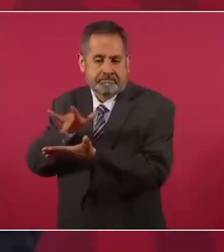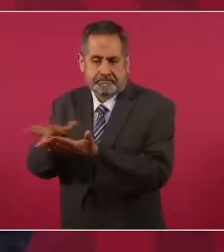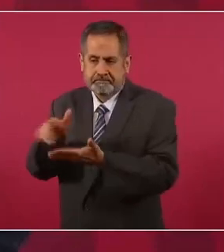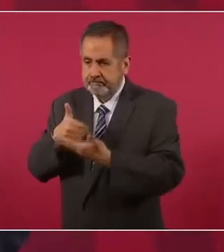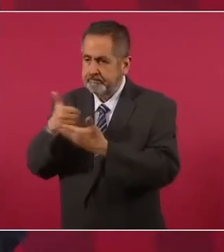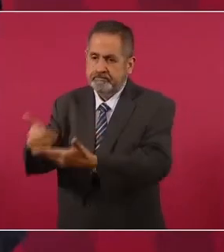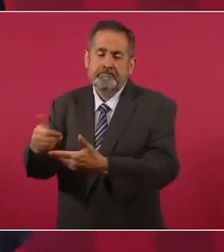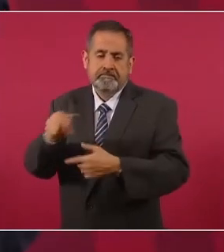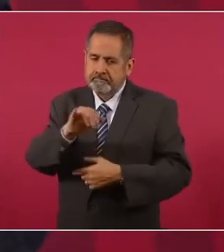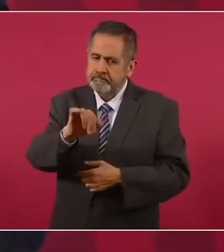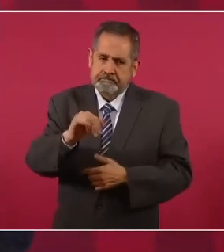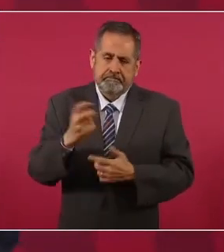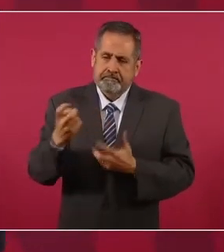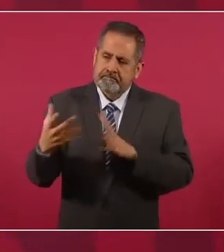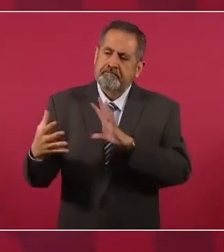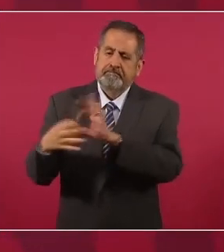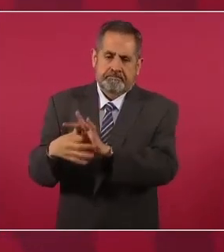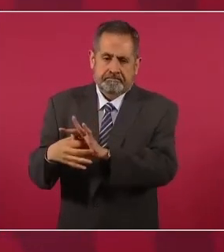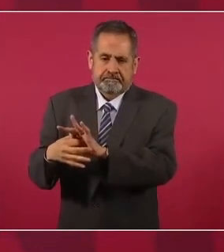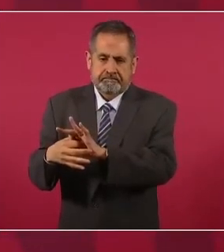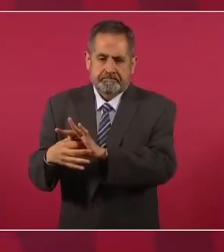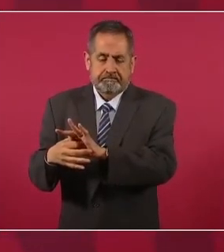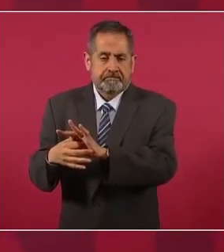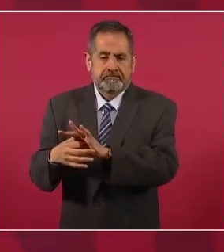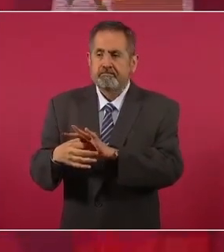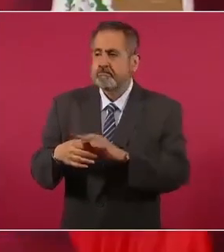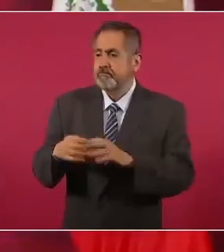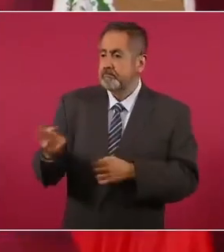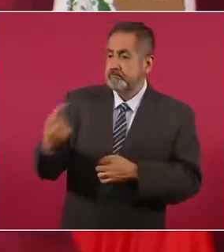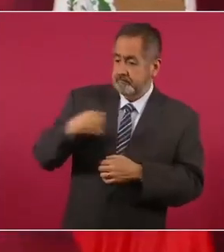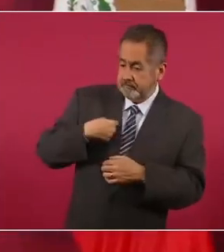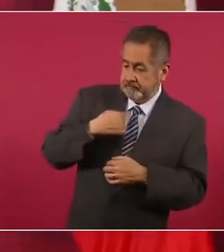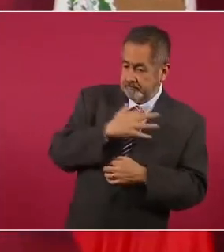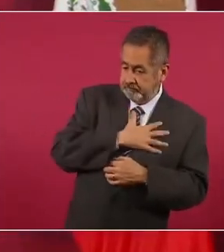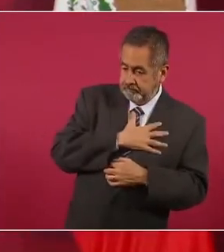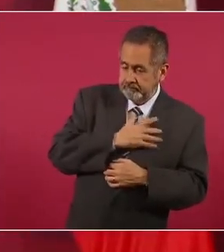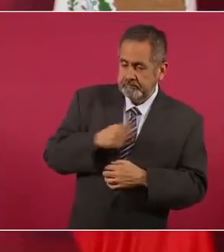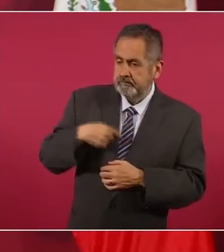y por eso es que digo amor con amor se paga.